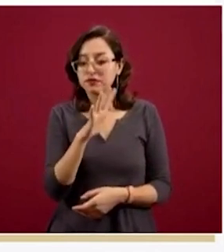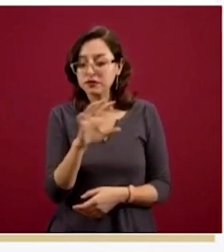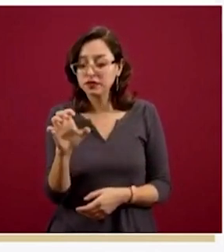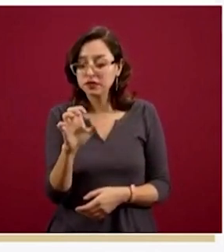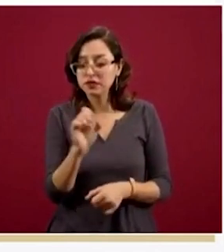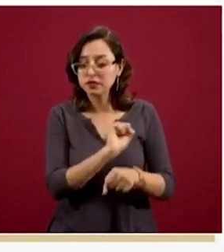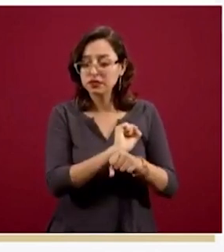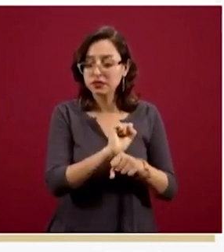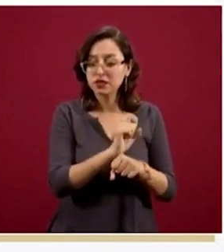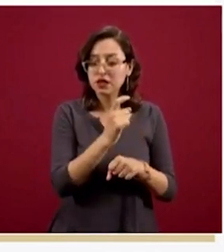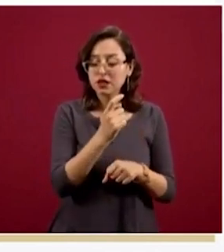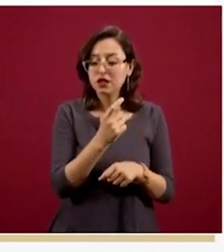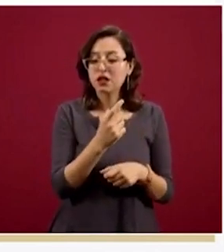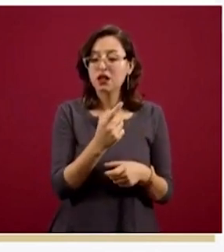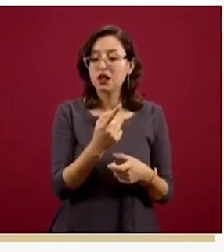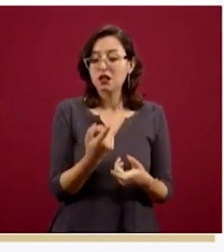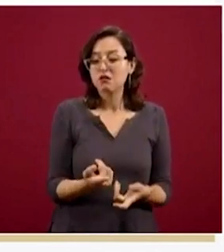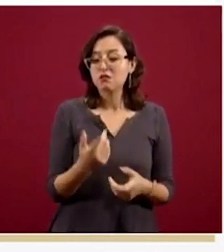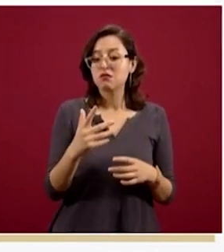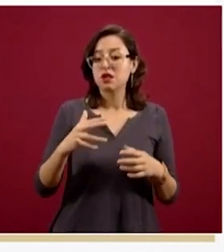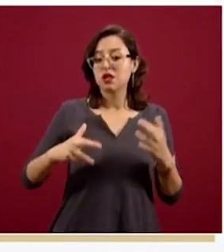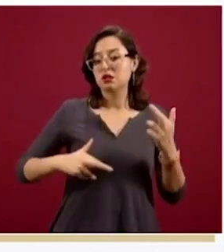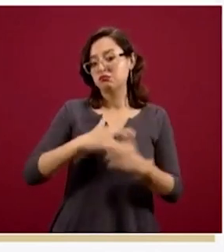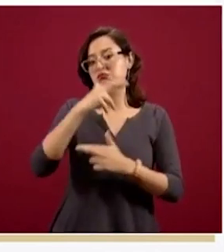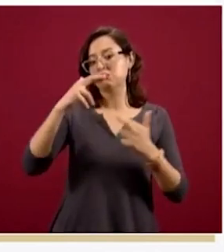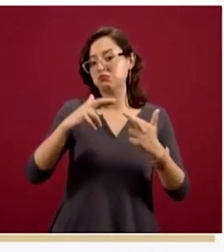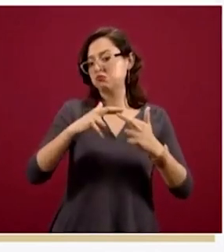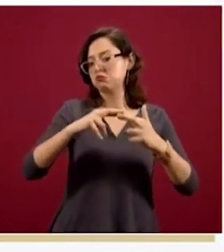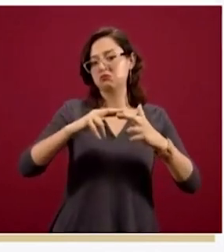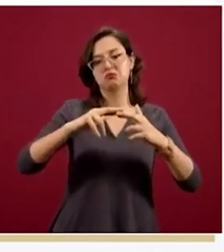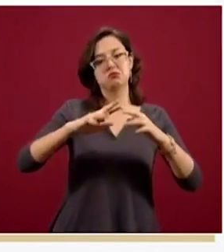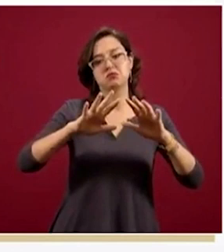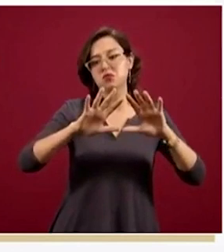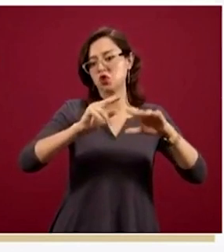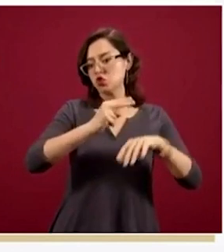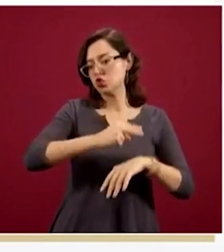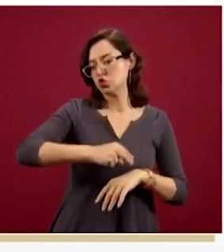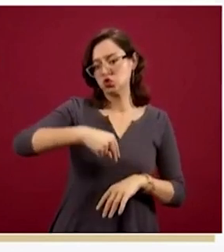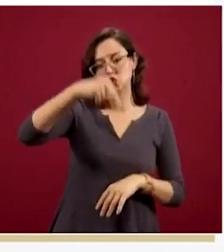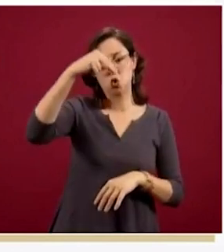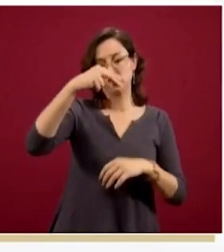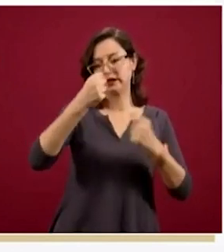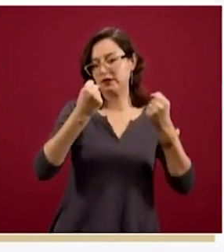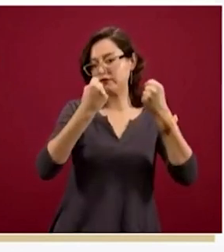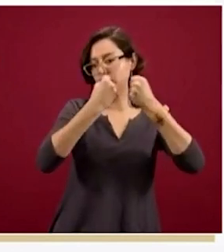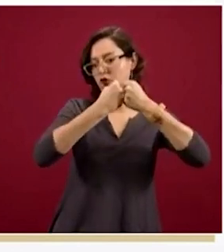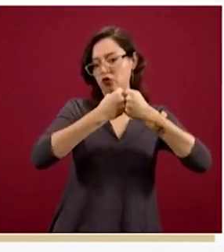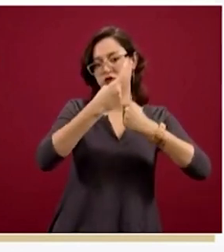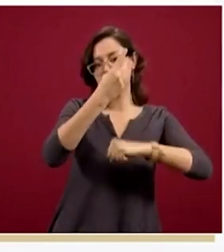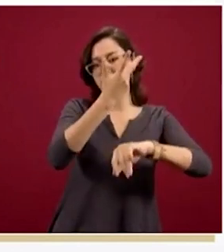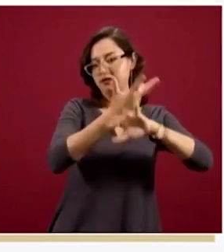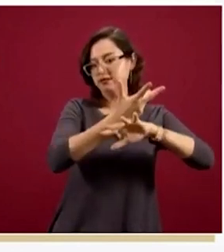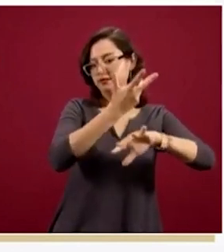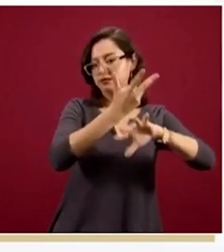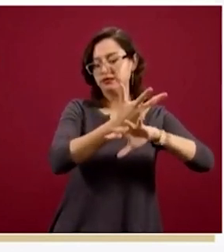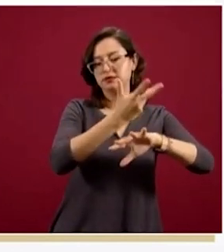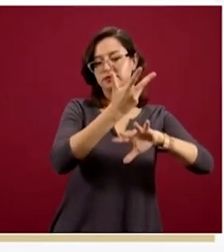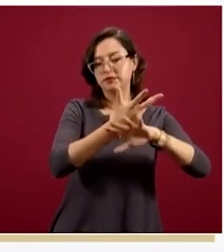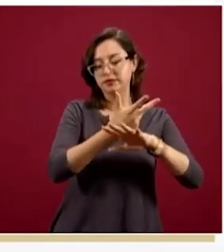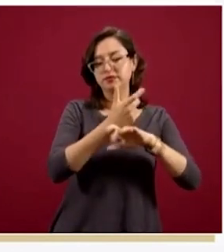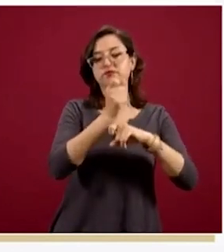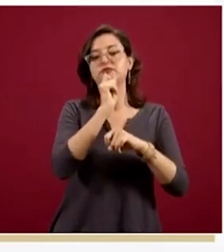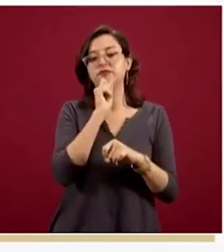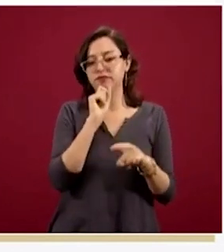enfermedad, prácticamente en toda la región norte colindante con los Estados Unidos,